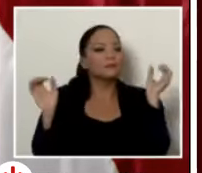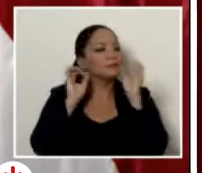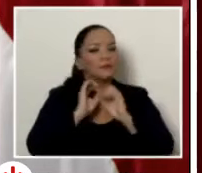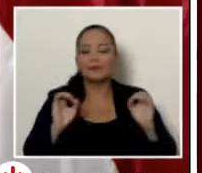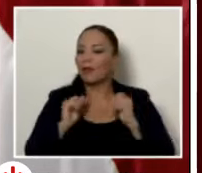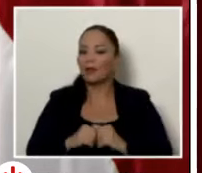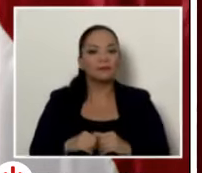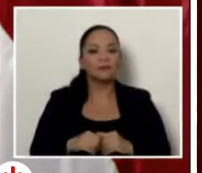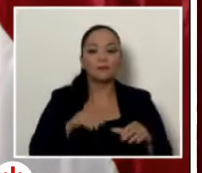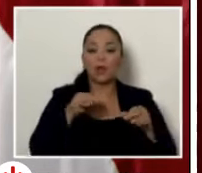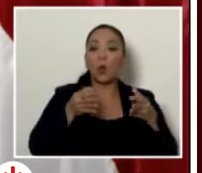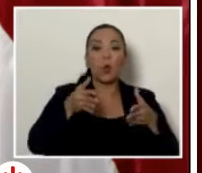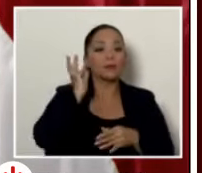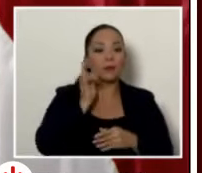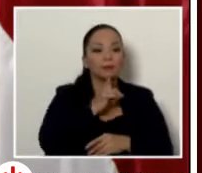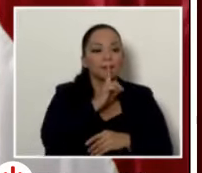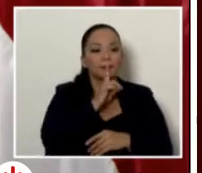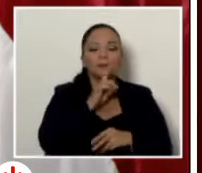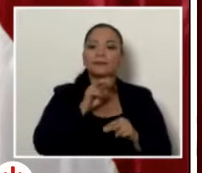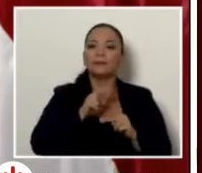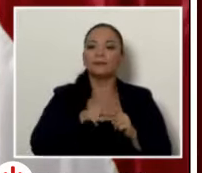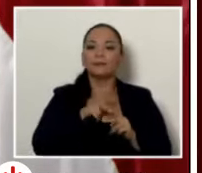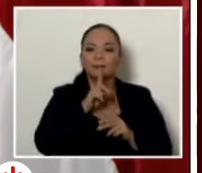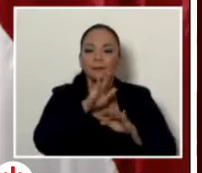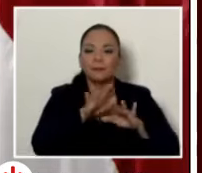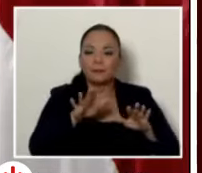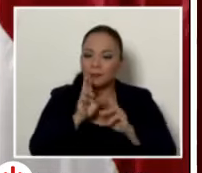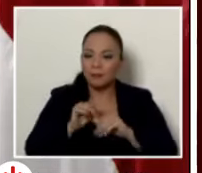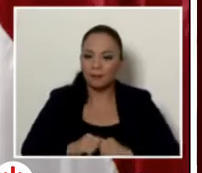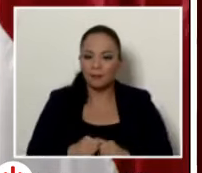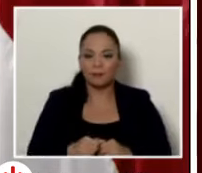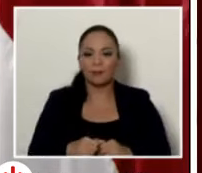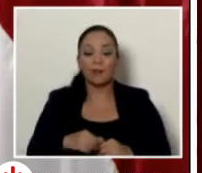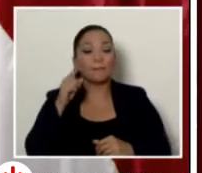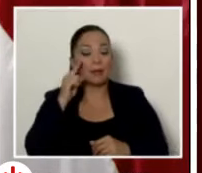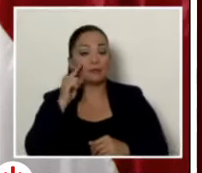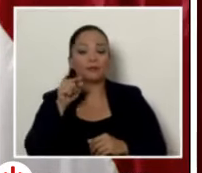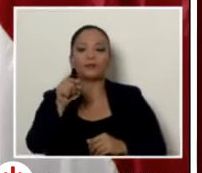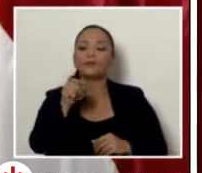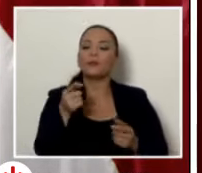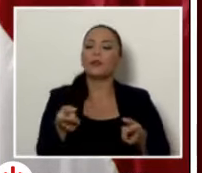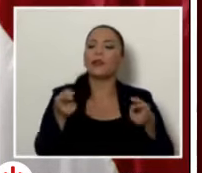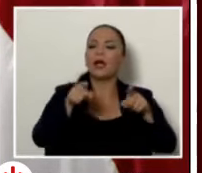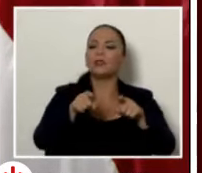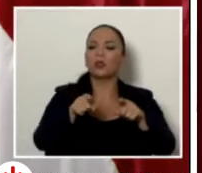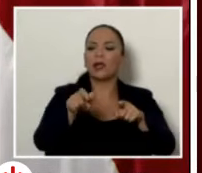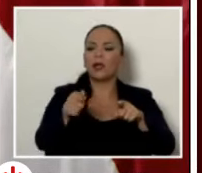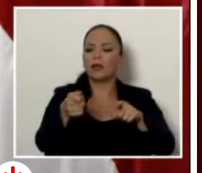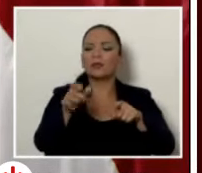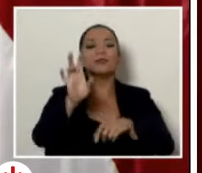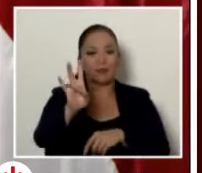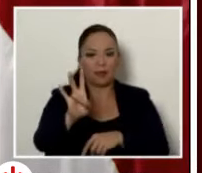sentadita en el caso de la nación logramos la renuncia del director del caso de Canal 7